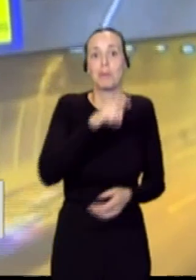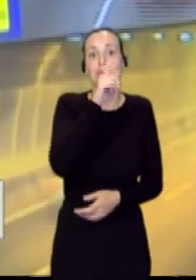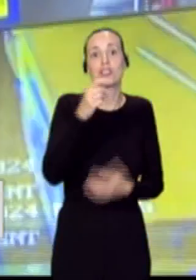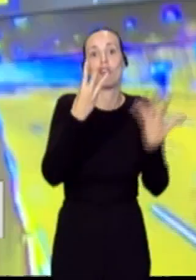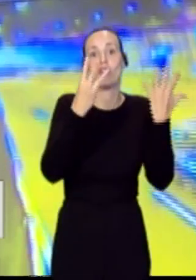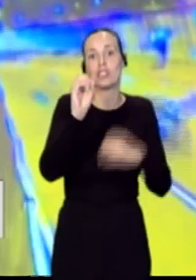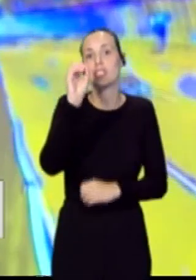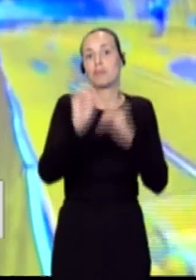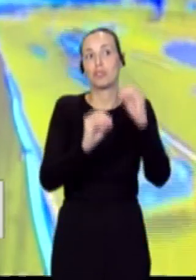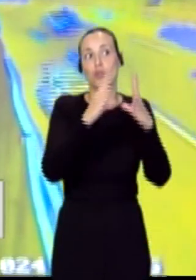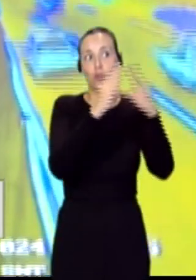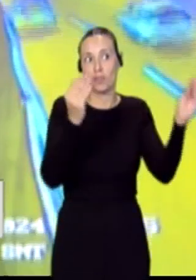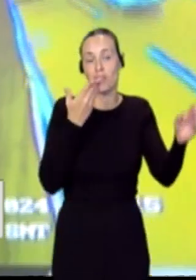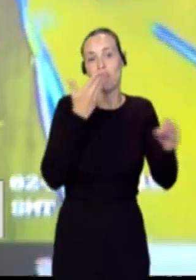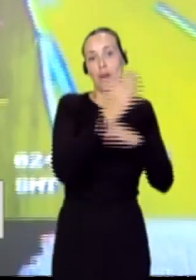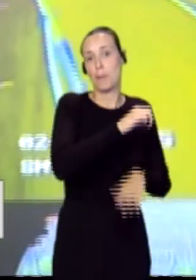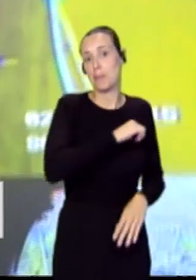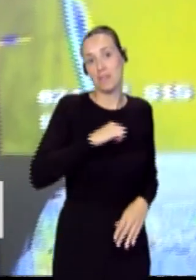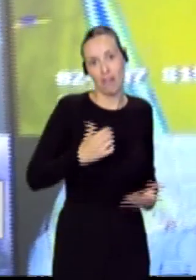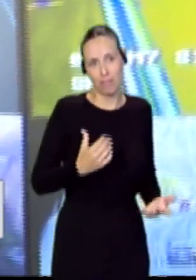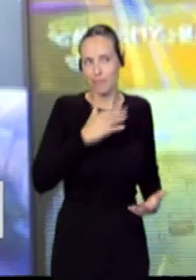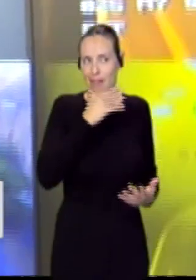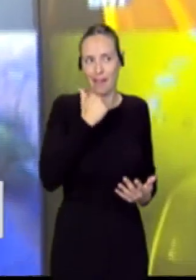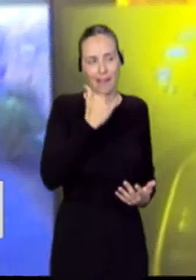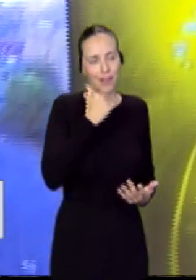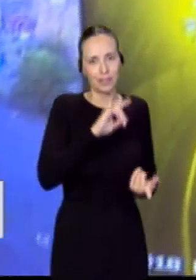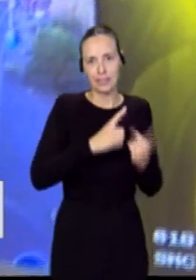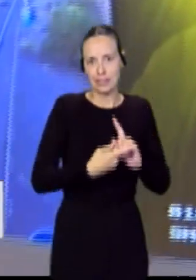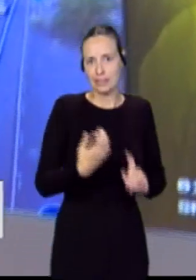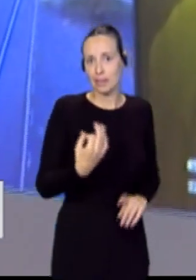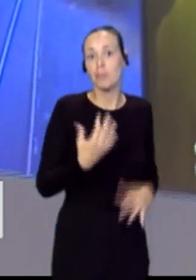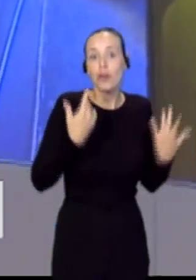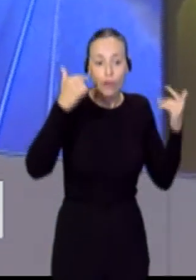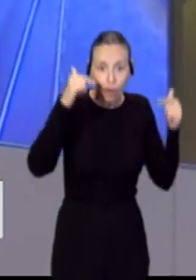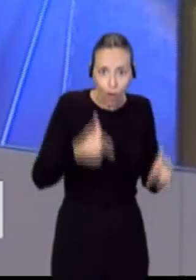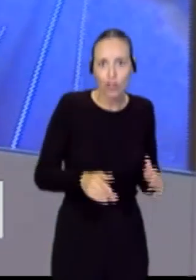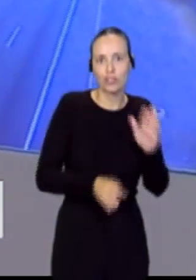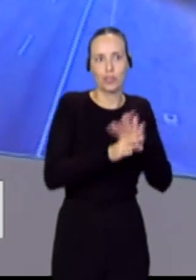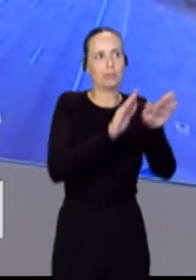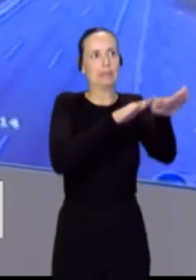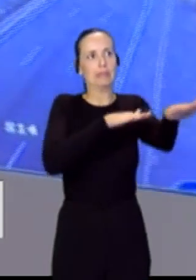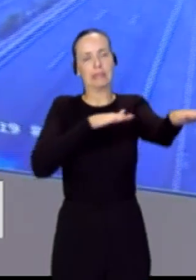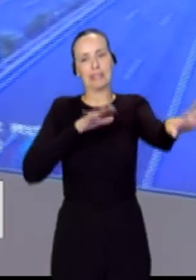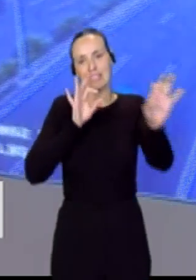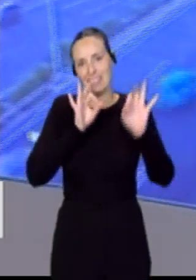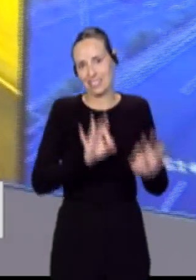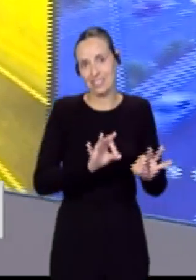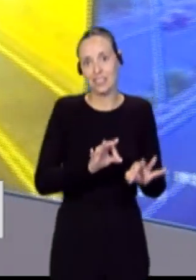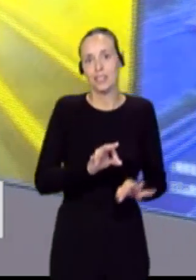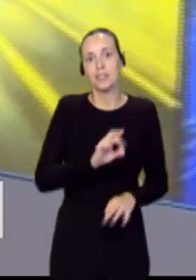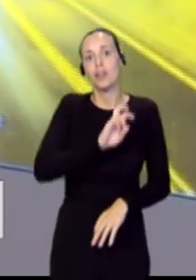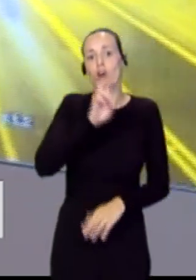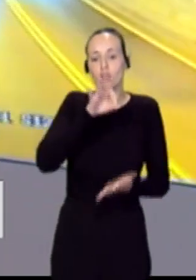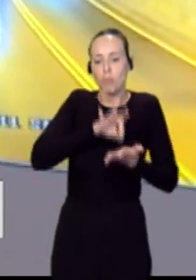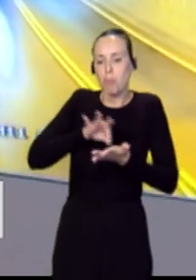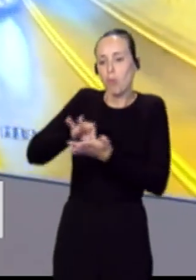universidad van en vehículo privado y esto es una realidad que debe cambiarse, pero lo cierto es que hoy afecta las carreteras. Y en otros puntos concretos, pues estamos actuando con otro tipo de